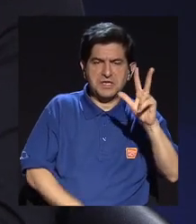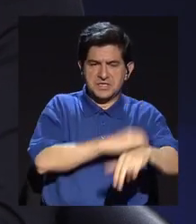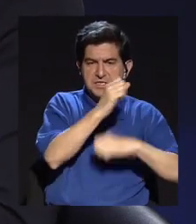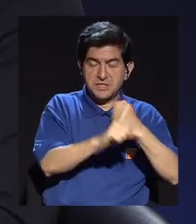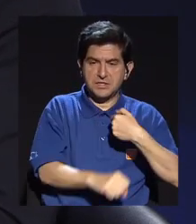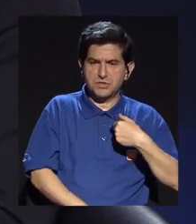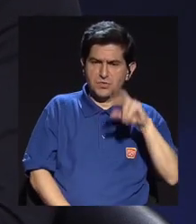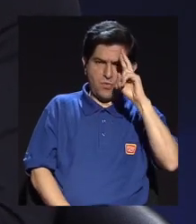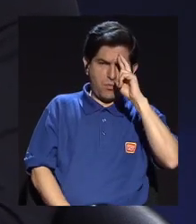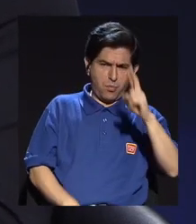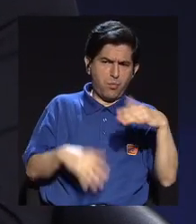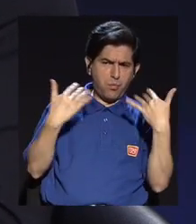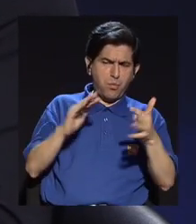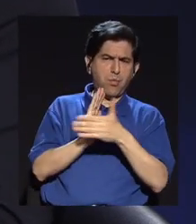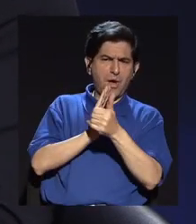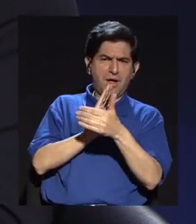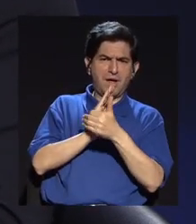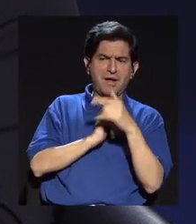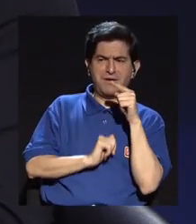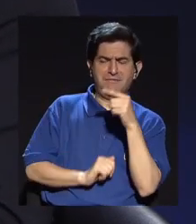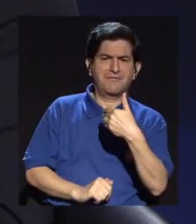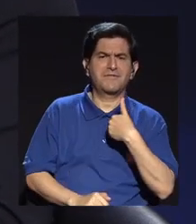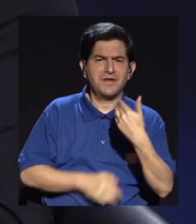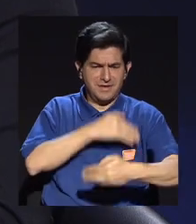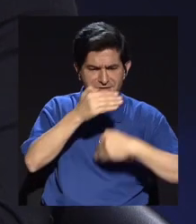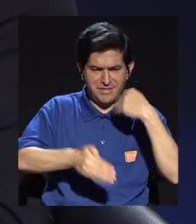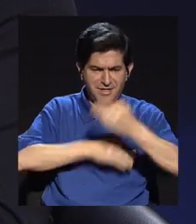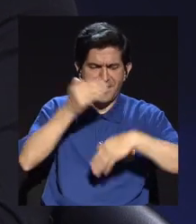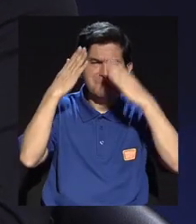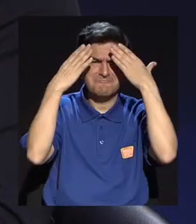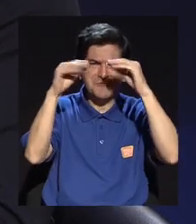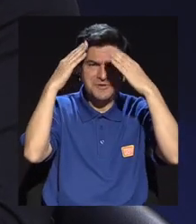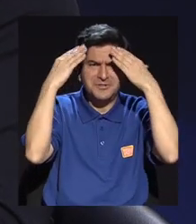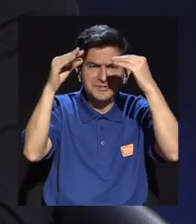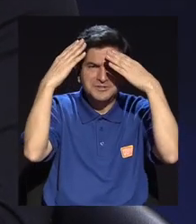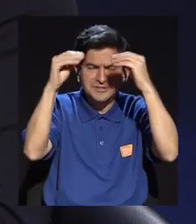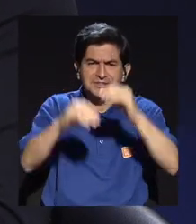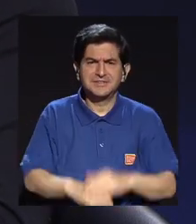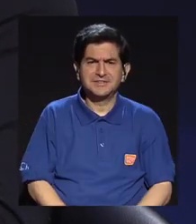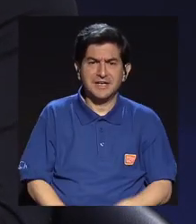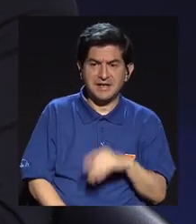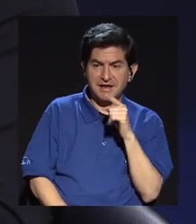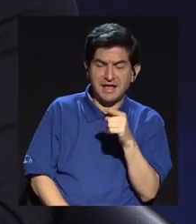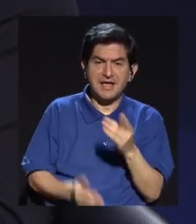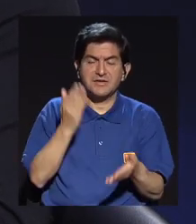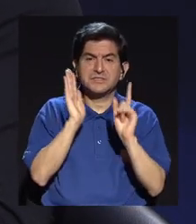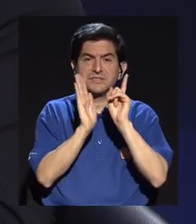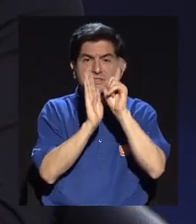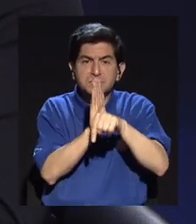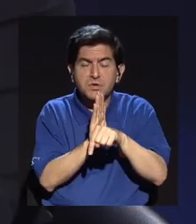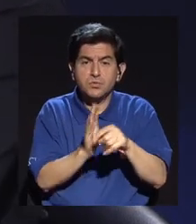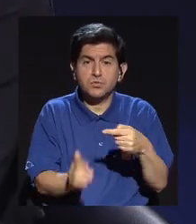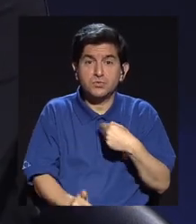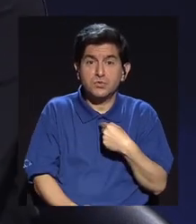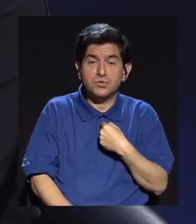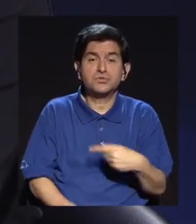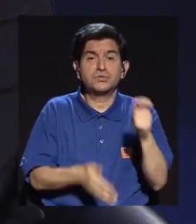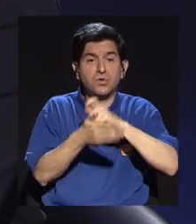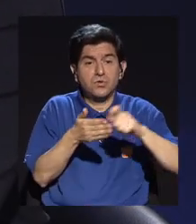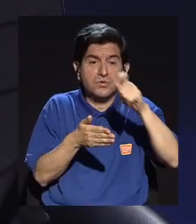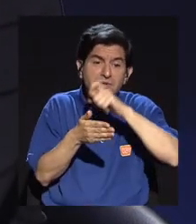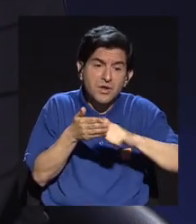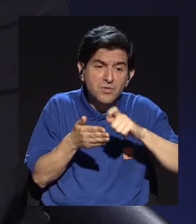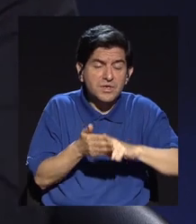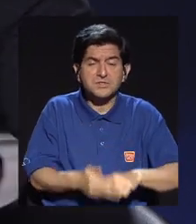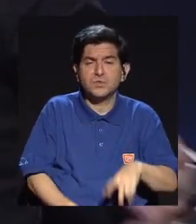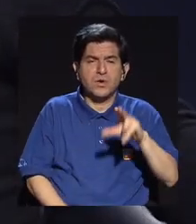años, y yo admiro la capacidad honestamente de procesamiento de información que tienen en cuestión de minutos, cuando yo que vengo de una